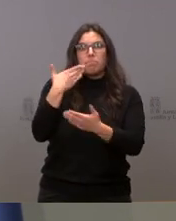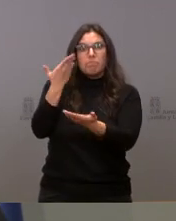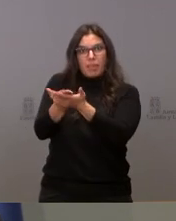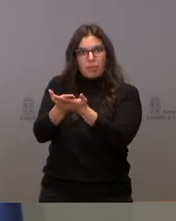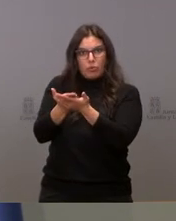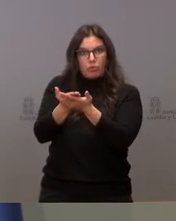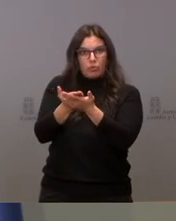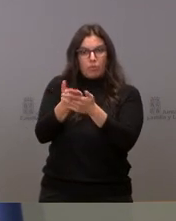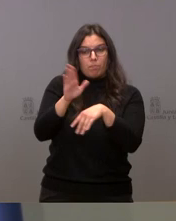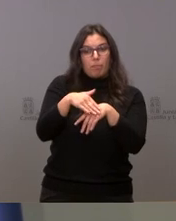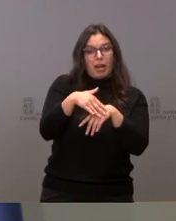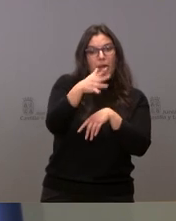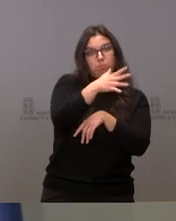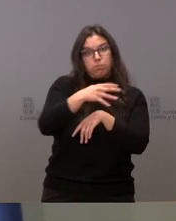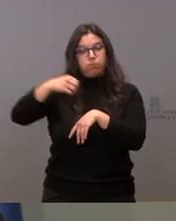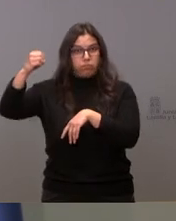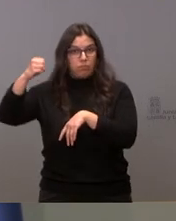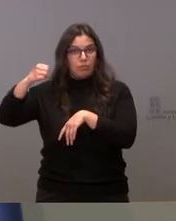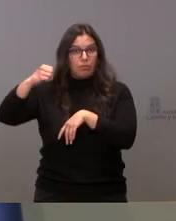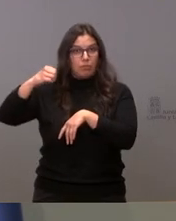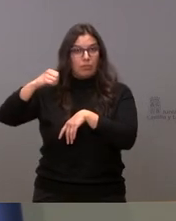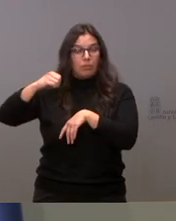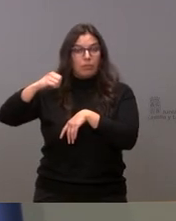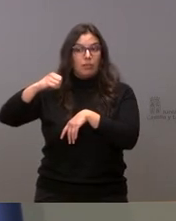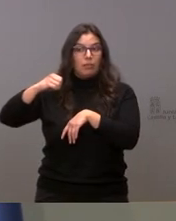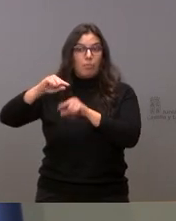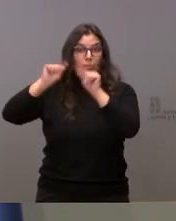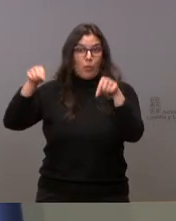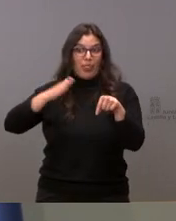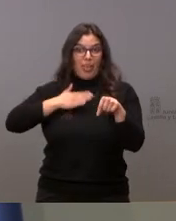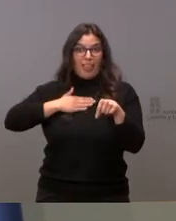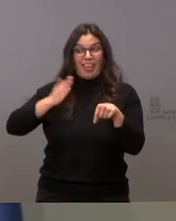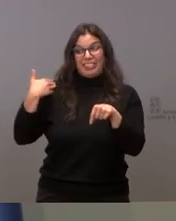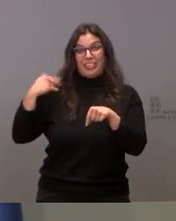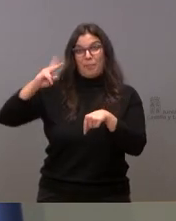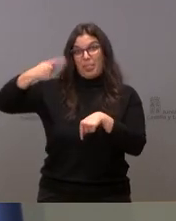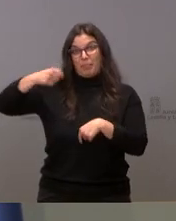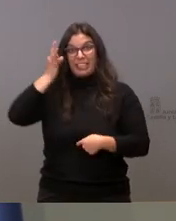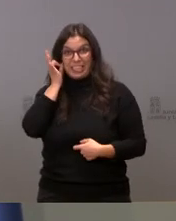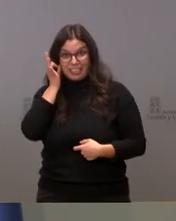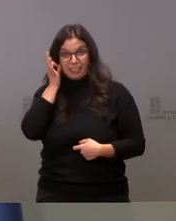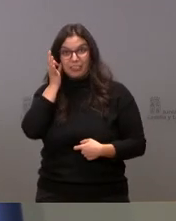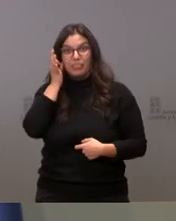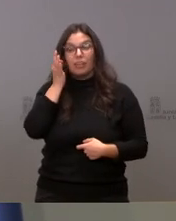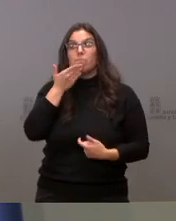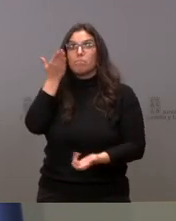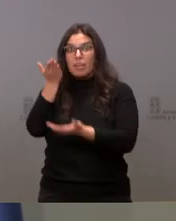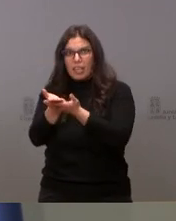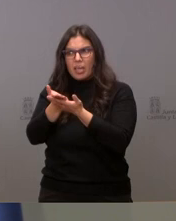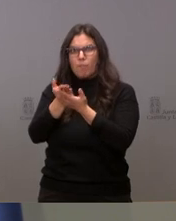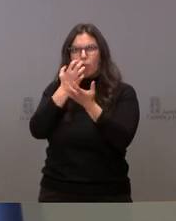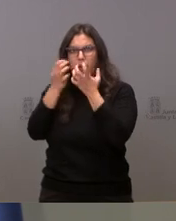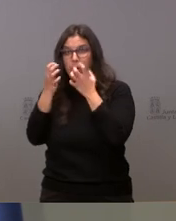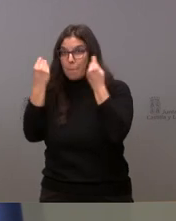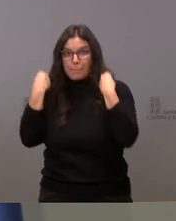llevase a la provincia natal de la entonces vicepresidenta. Y hicimos la petición y nos manifestamos, hicimos